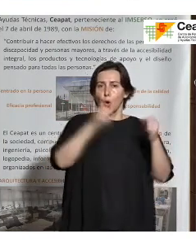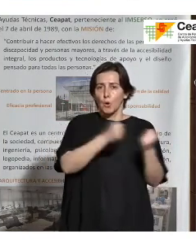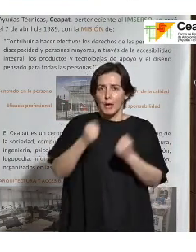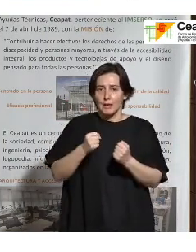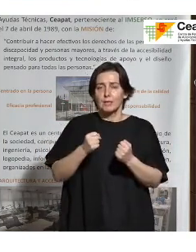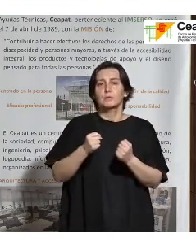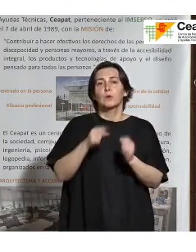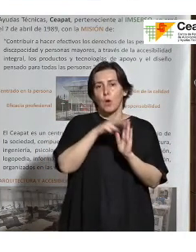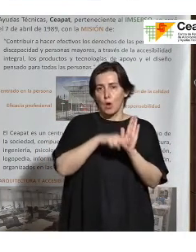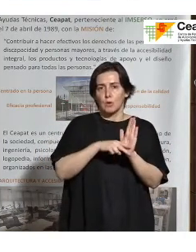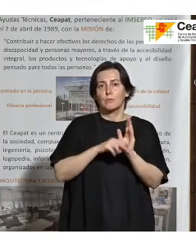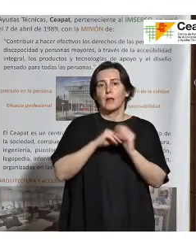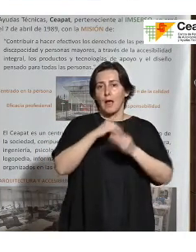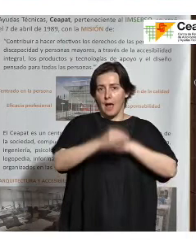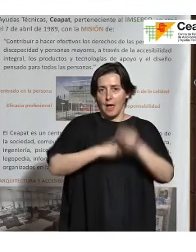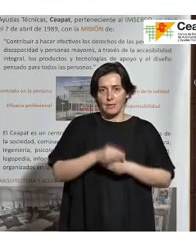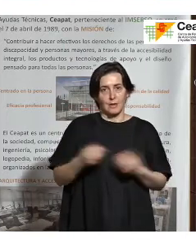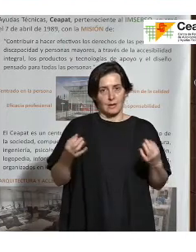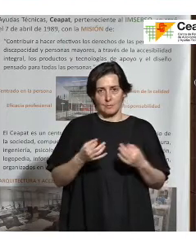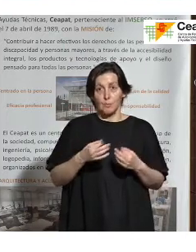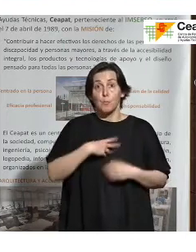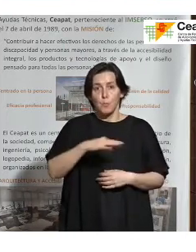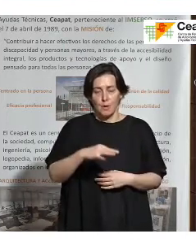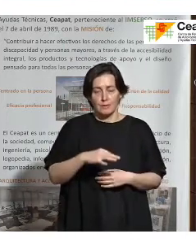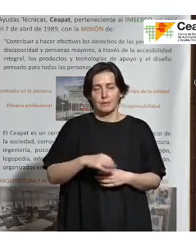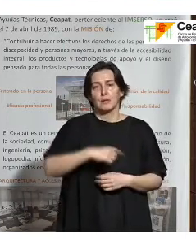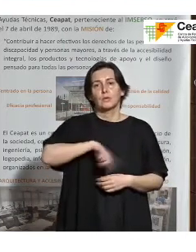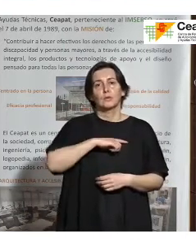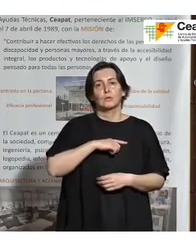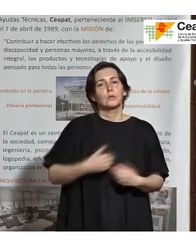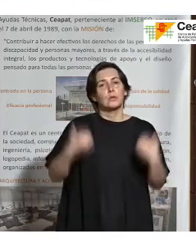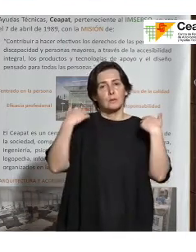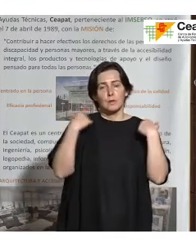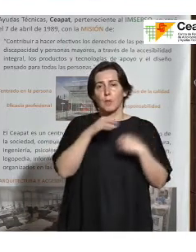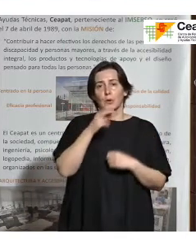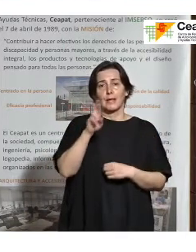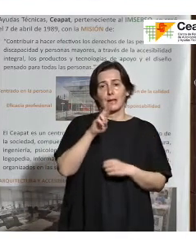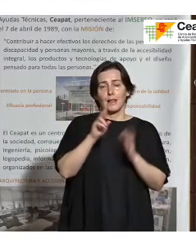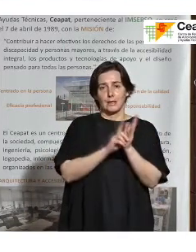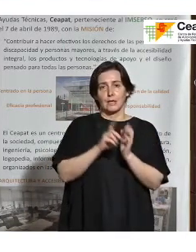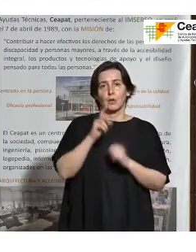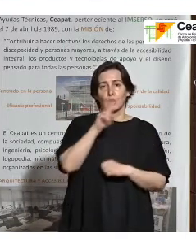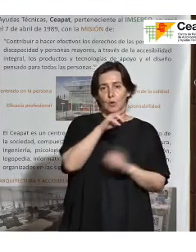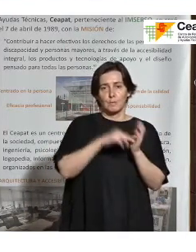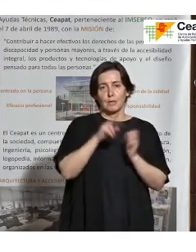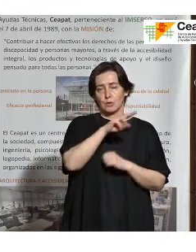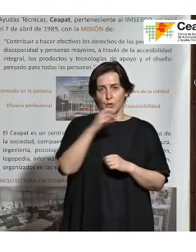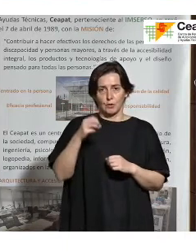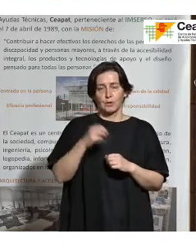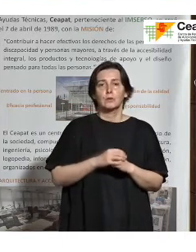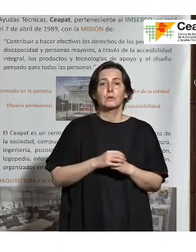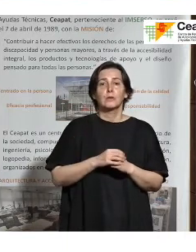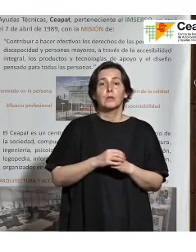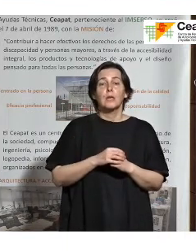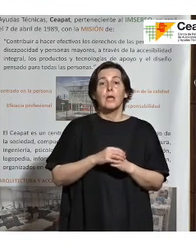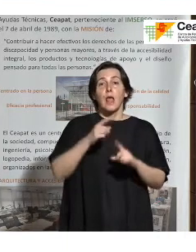hacer normas. Y esto, tenemos esta capacidad porque así se recoge en el Real Decreto 2200 y a nivel europeo porque se